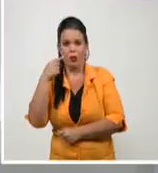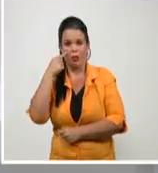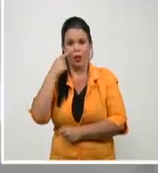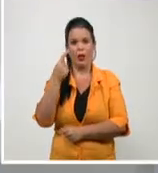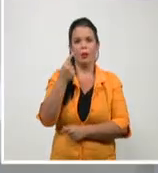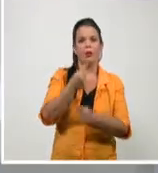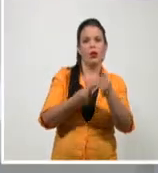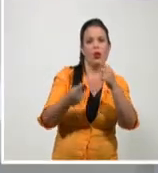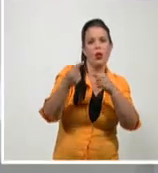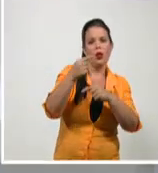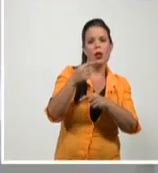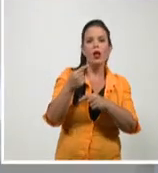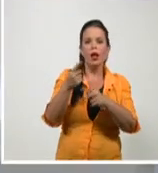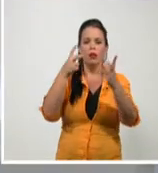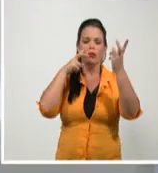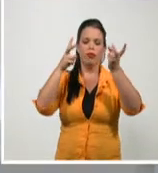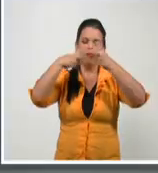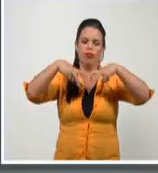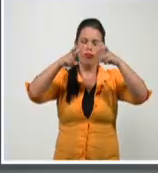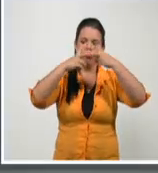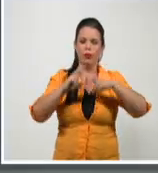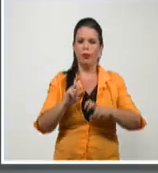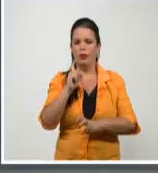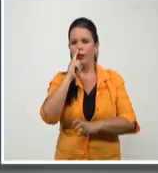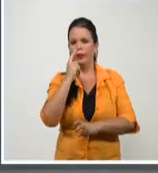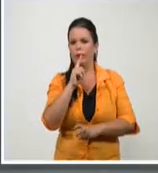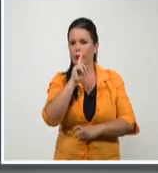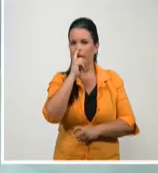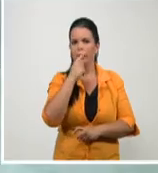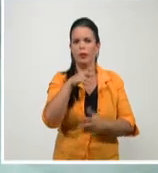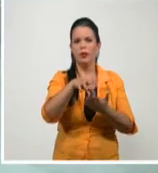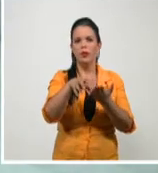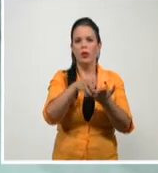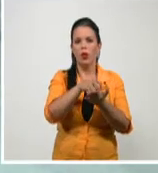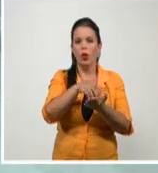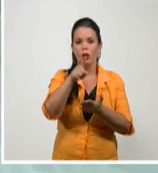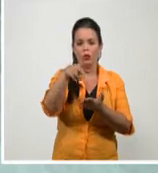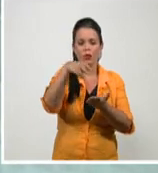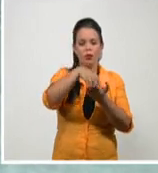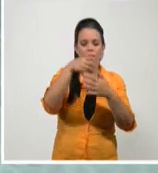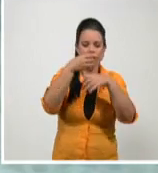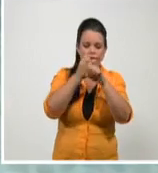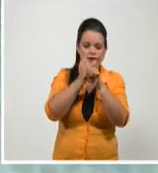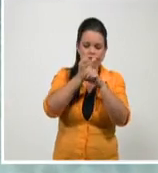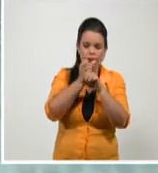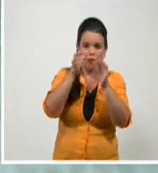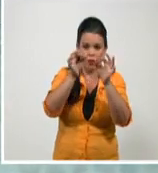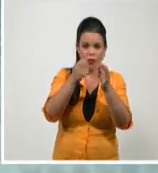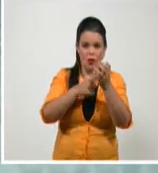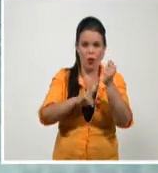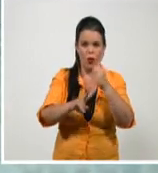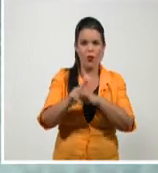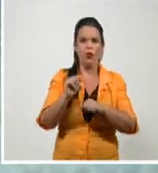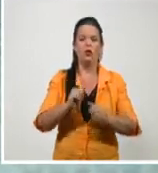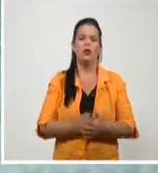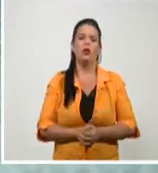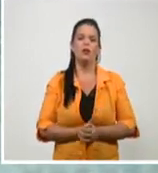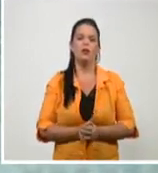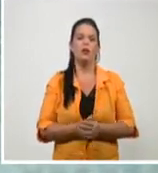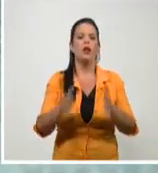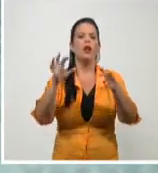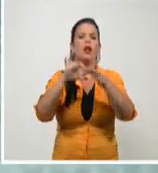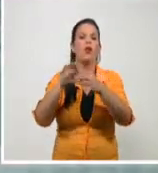realizadas en el Laboratorio Provincial de Higiene, Epidemiología y Microbiología del Territorio a las muestras de la provincia de